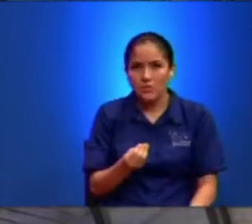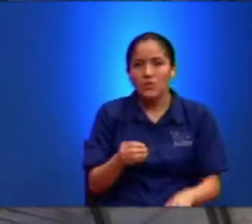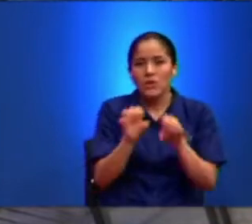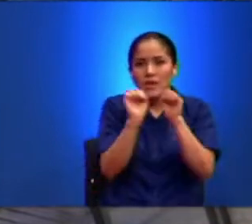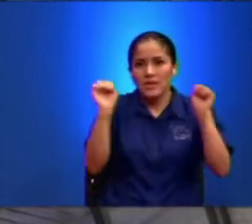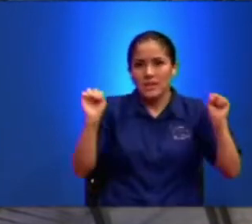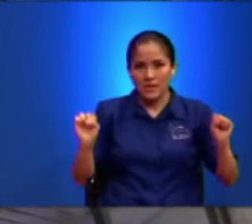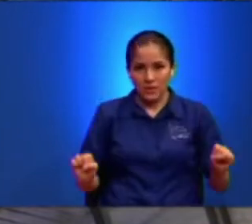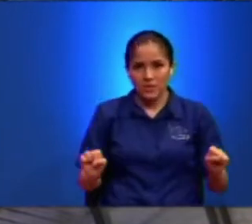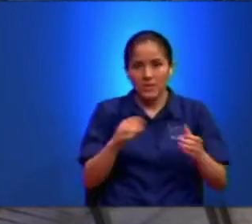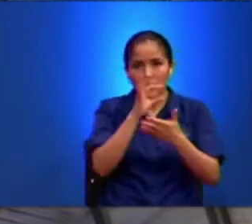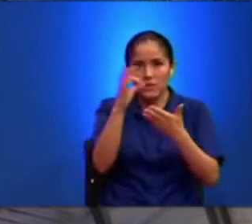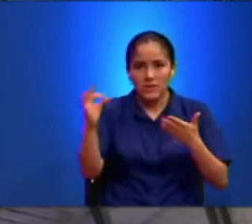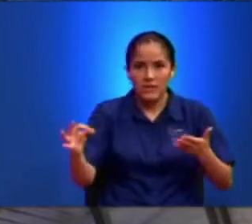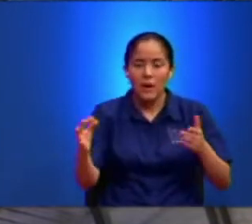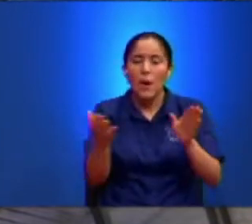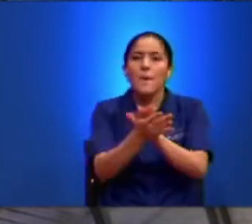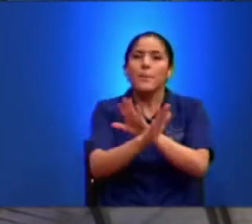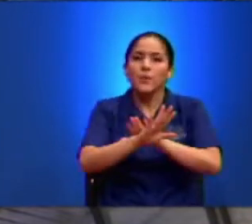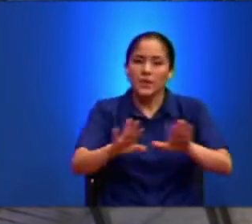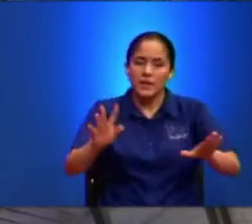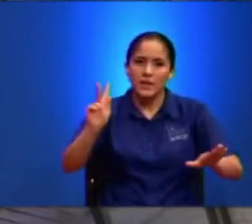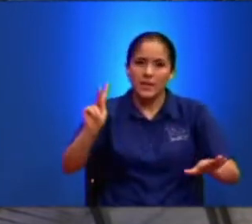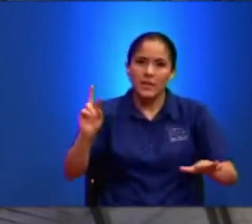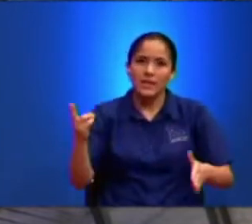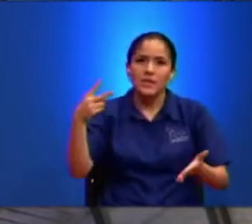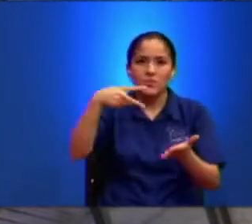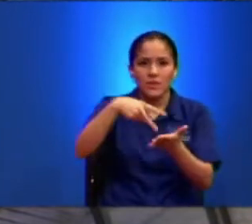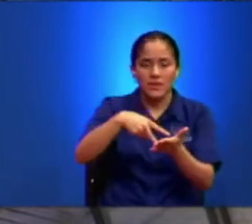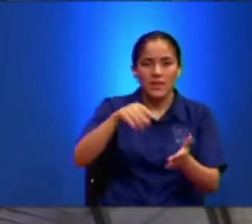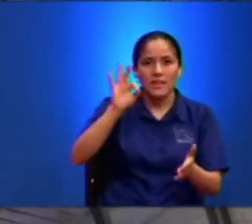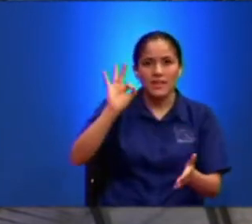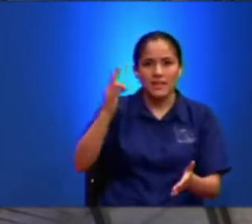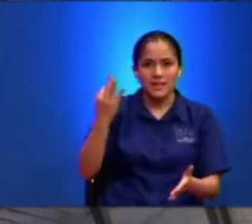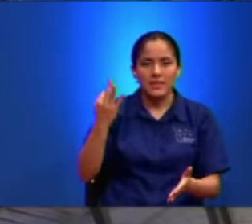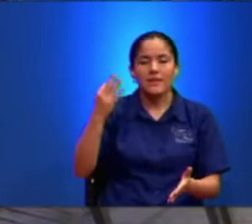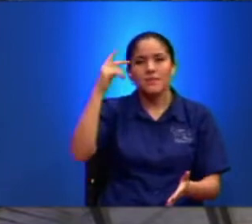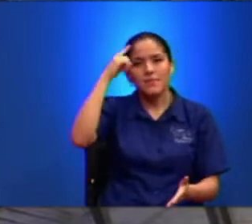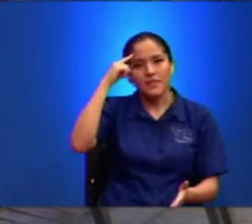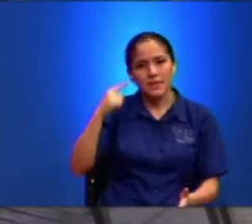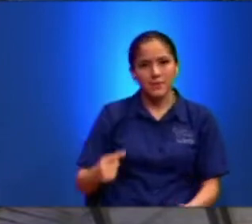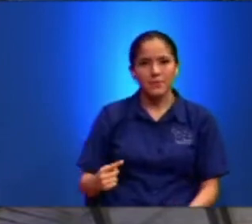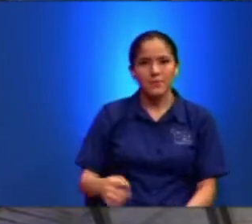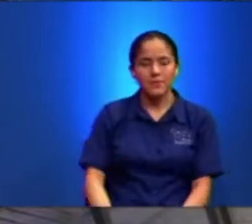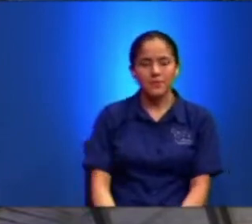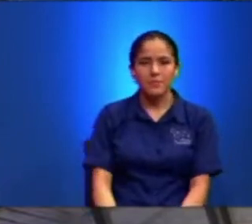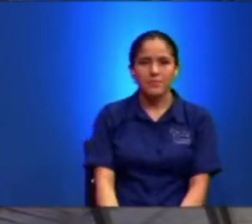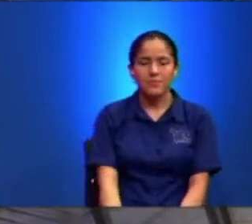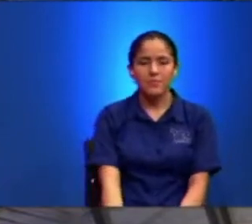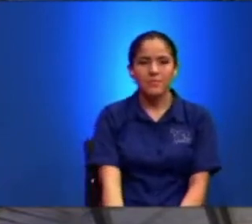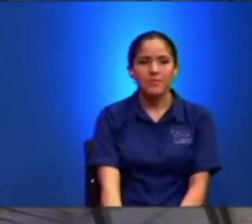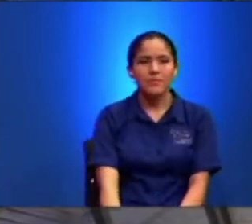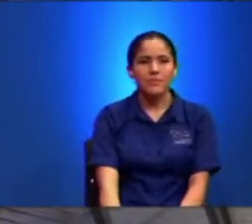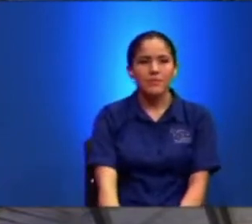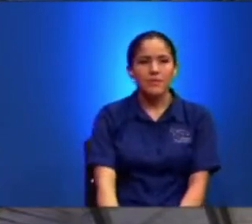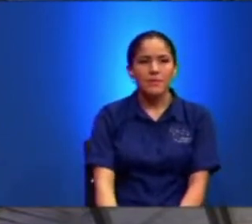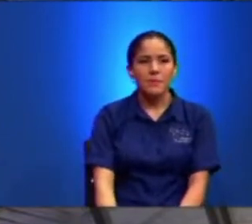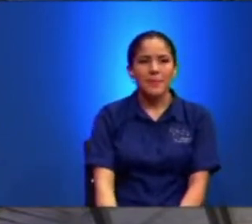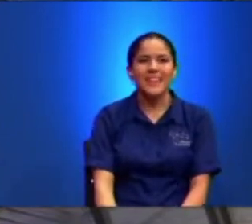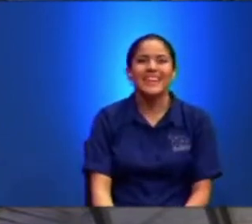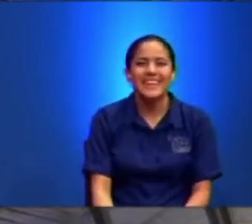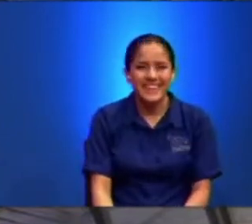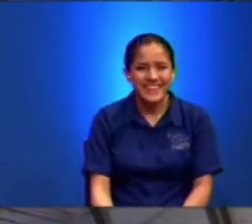Y ser muerto Y resucitar Al tercer día Sigamos hasta Híjole Hasta